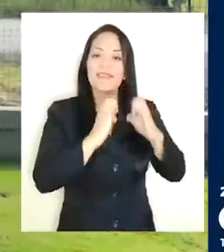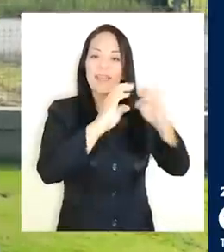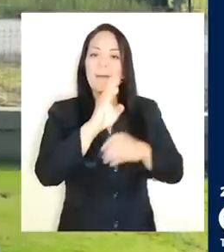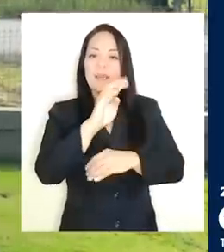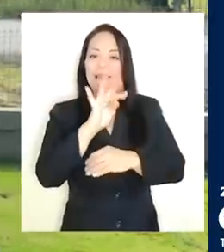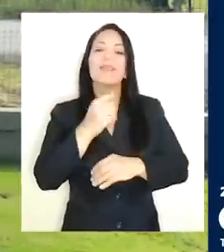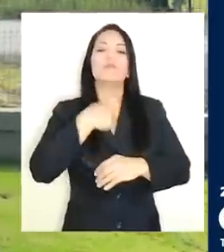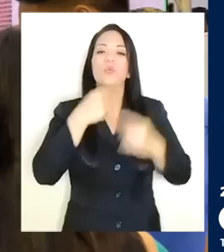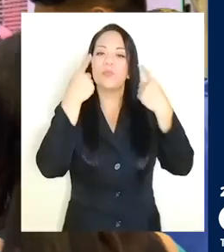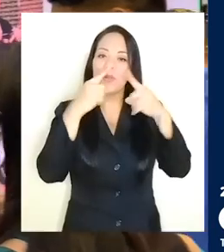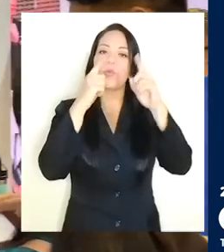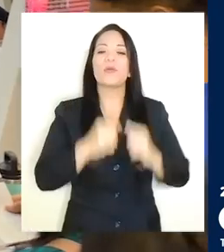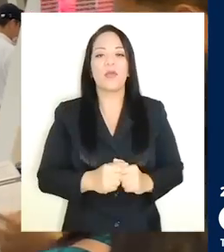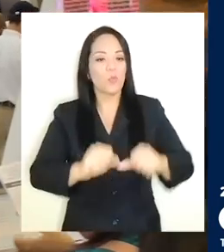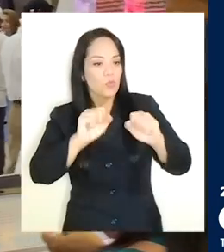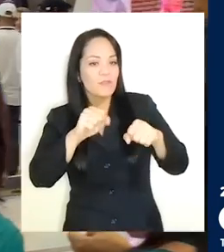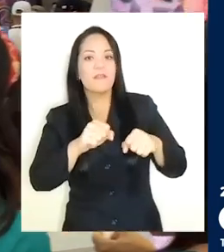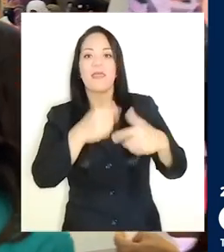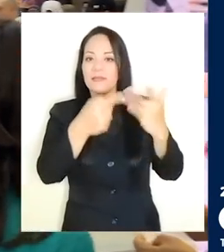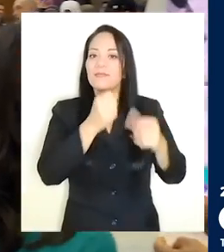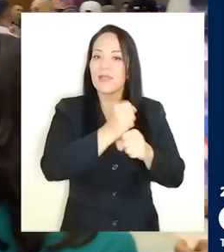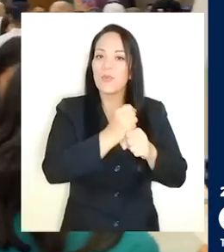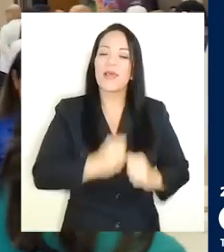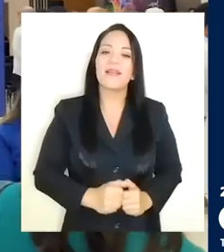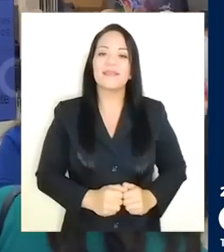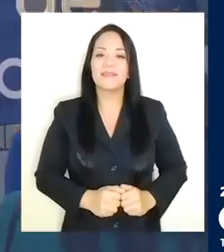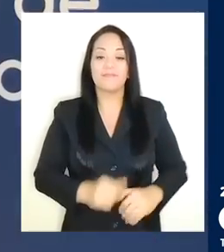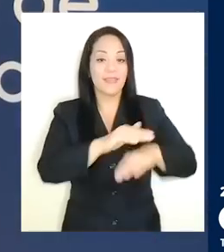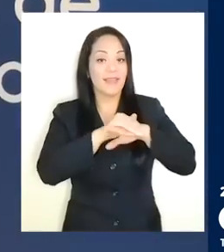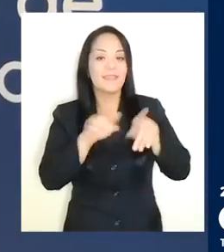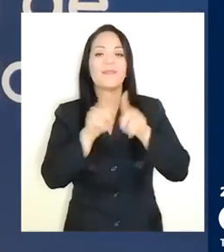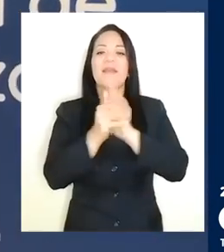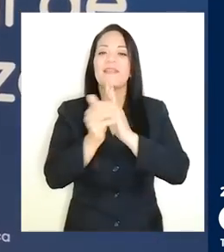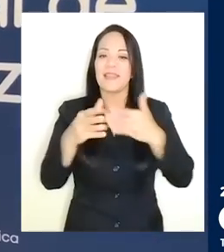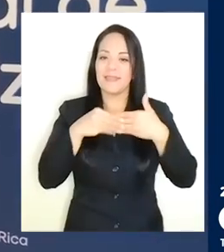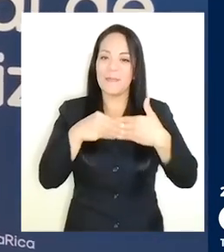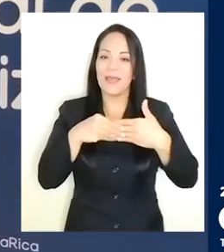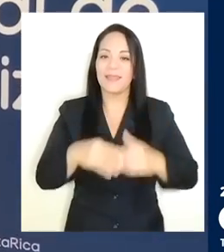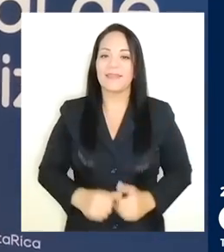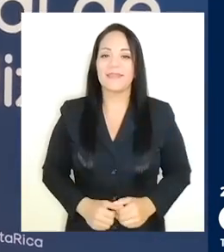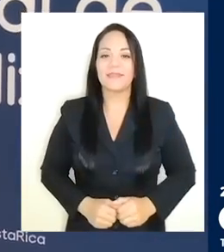la Estrategia BRETE hemos conseguido mejores posibilidades laborales en el ámbito de inglés y habilidades blandas.